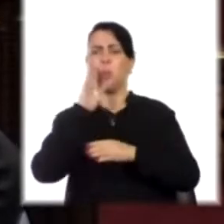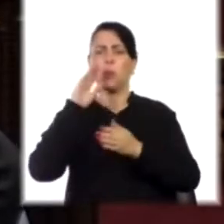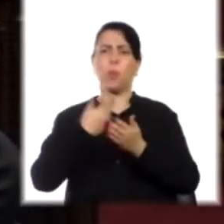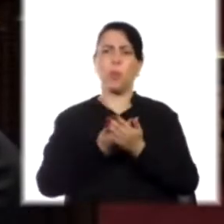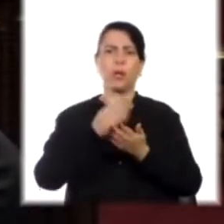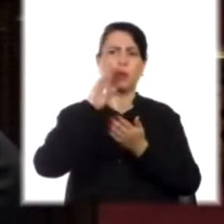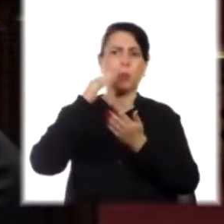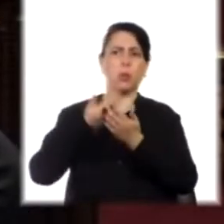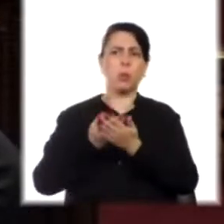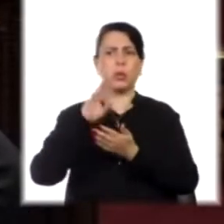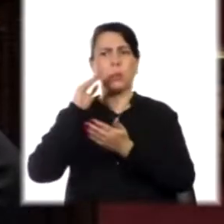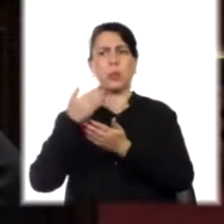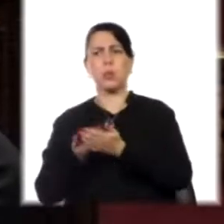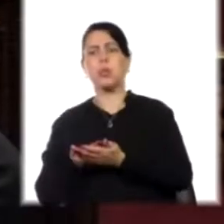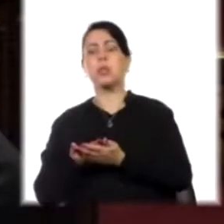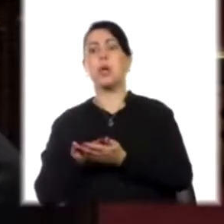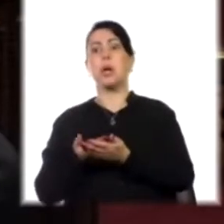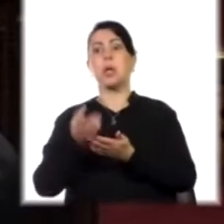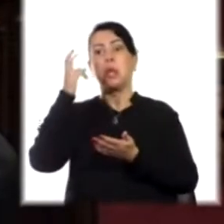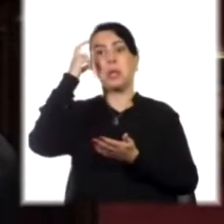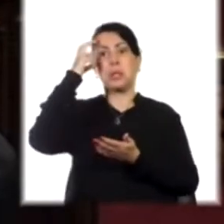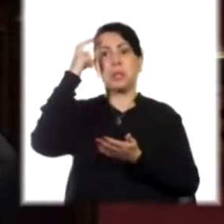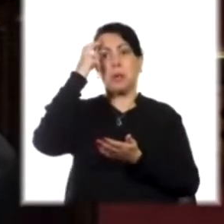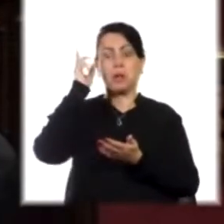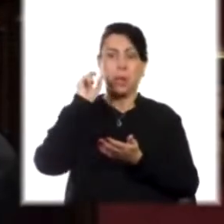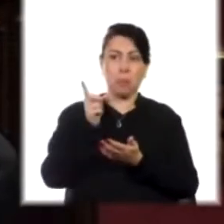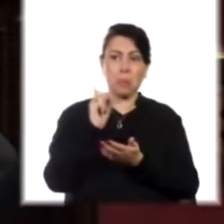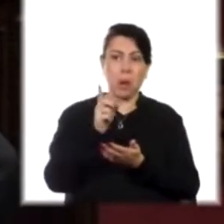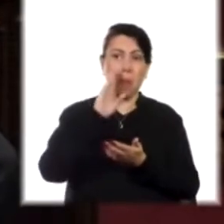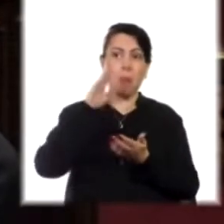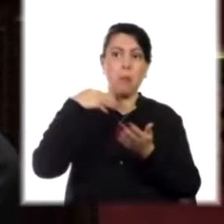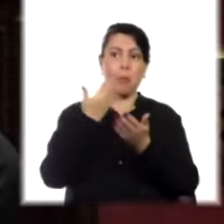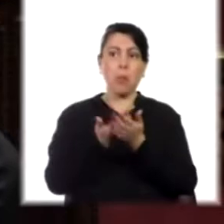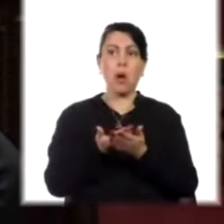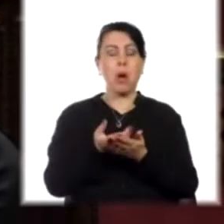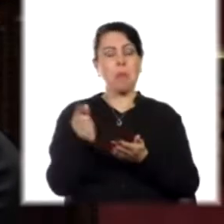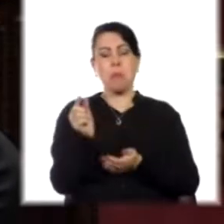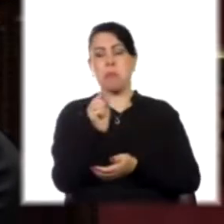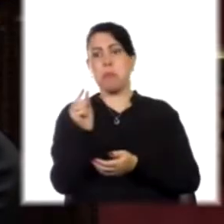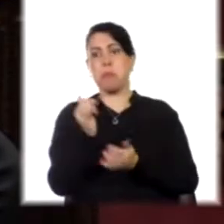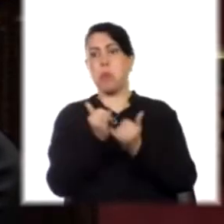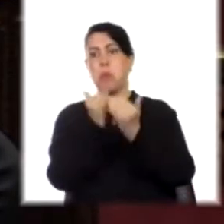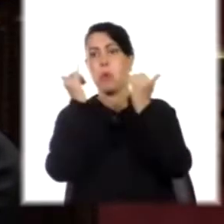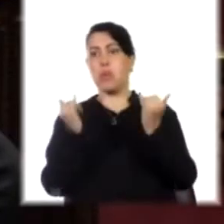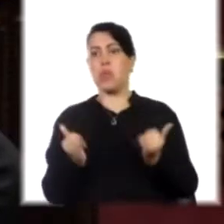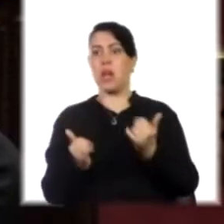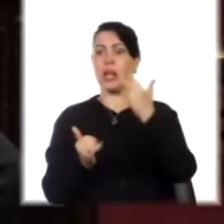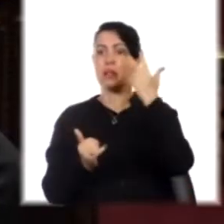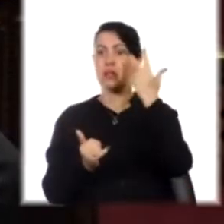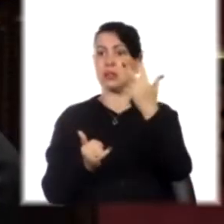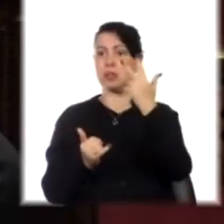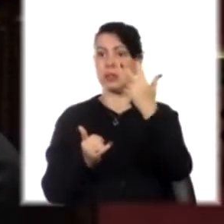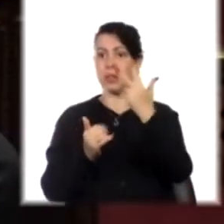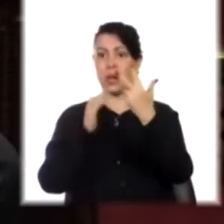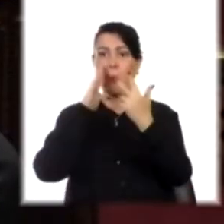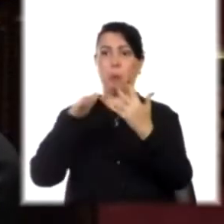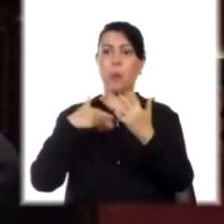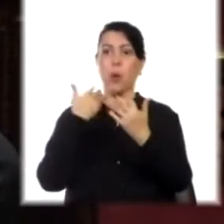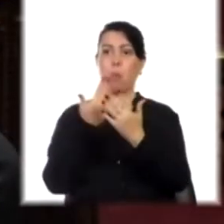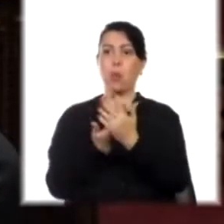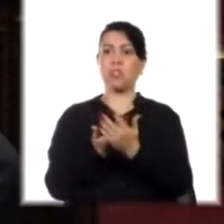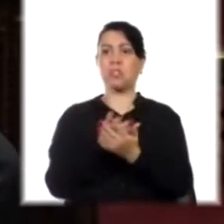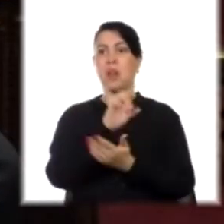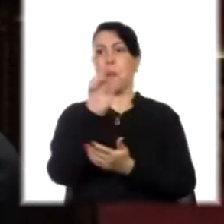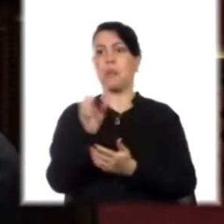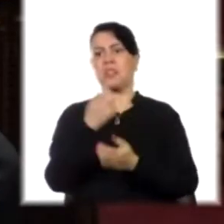Presidencia de la República por este tema. Sin embargo, hace pocos días una tercera propuesta fue rechazada por esta